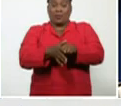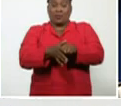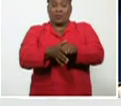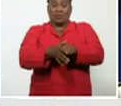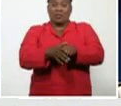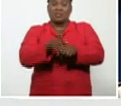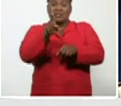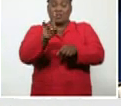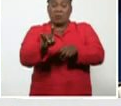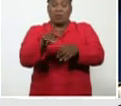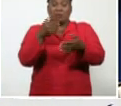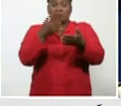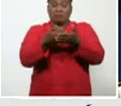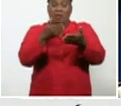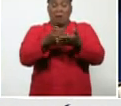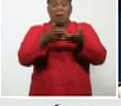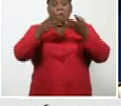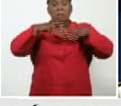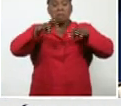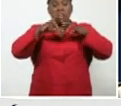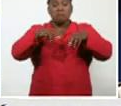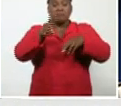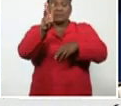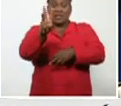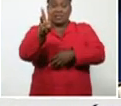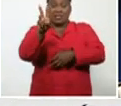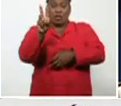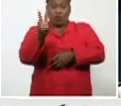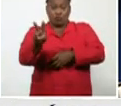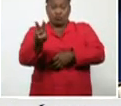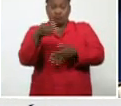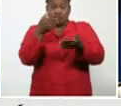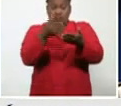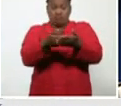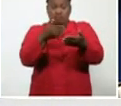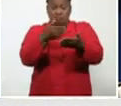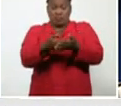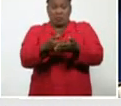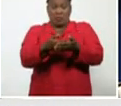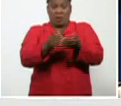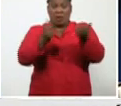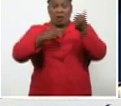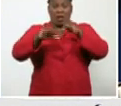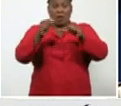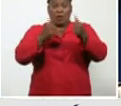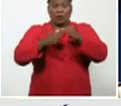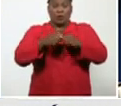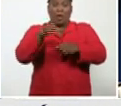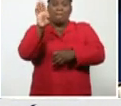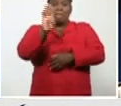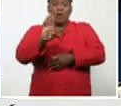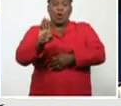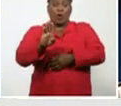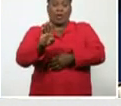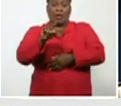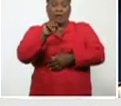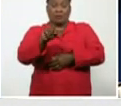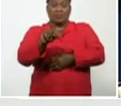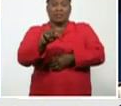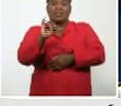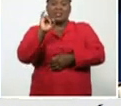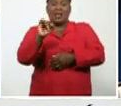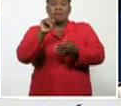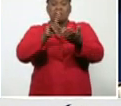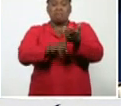.732 muestras en el laboratorio de biología molecular del Instituto de Medicina